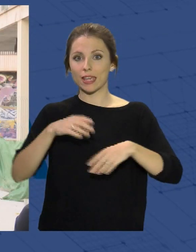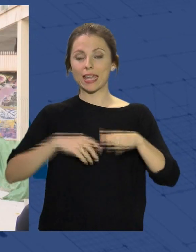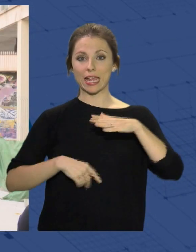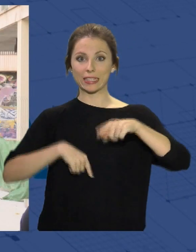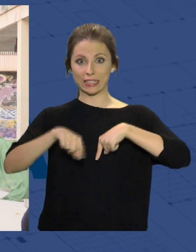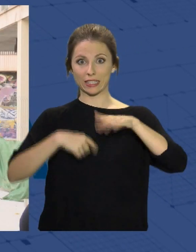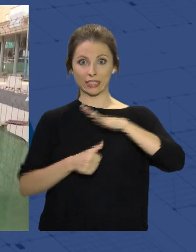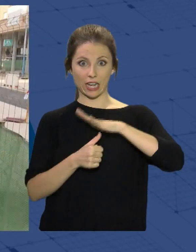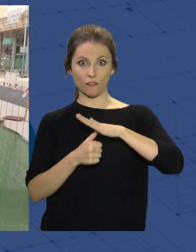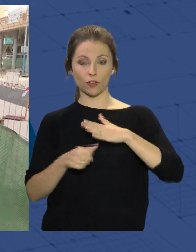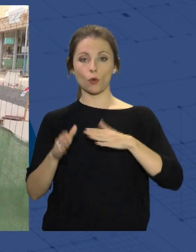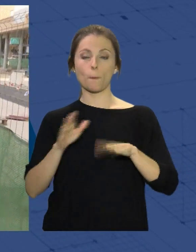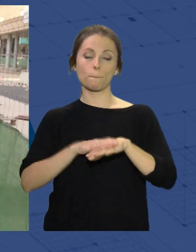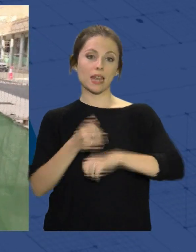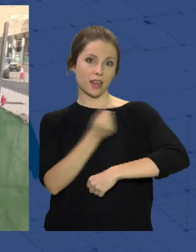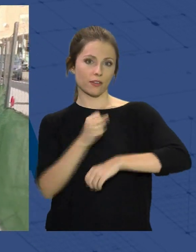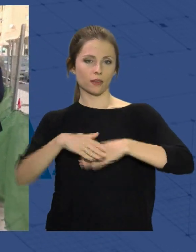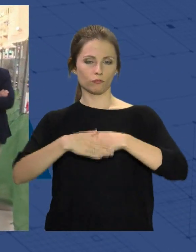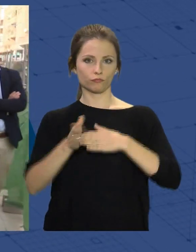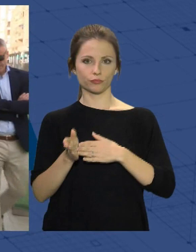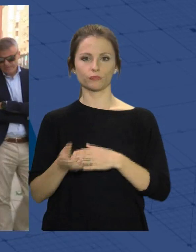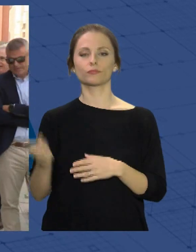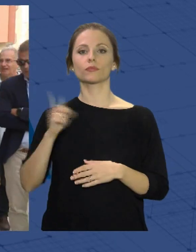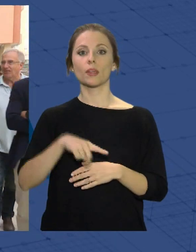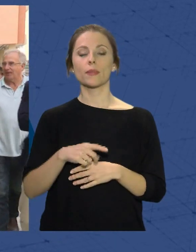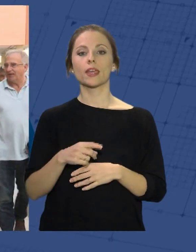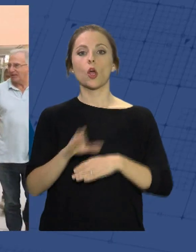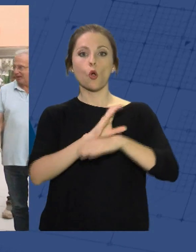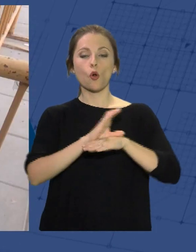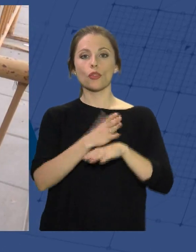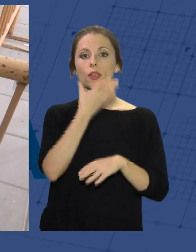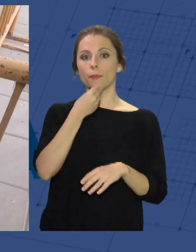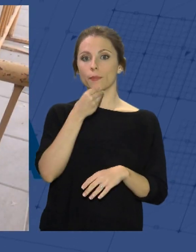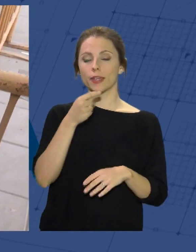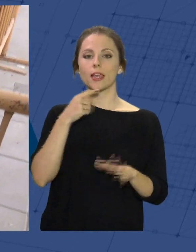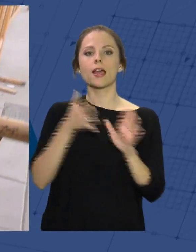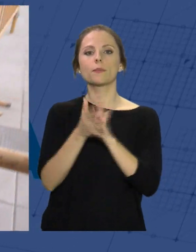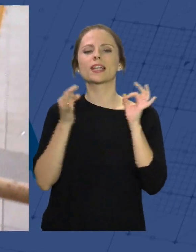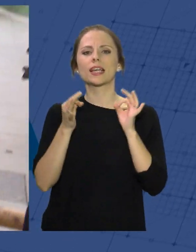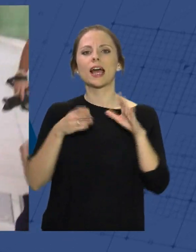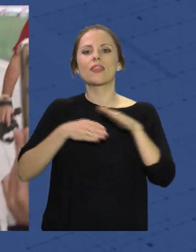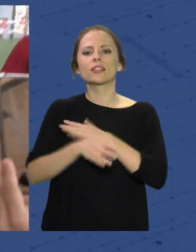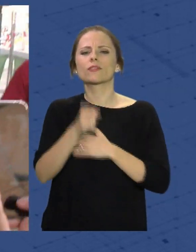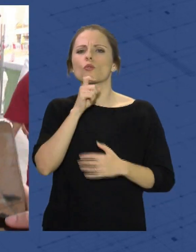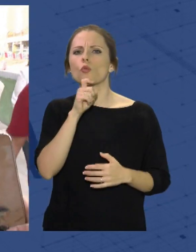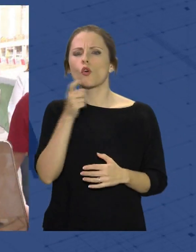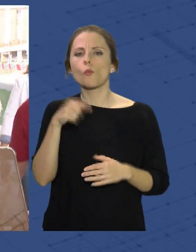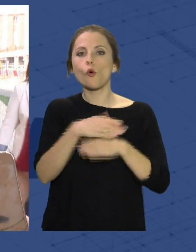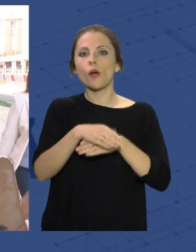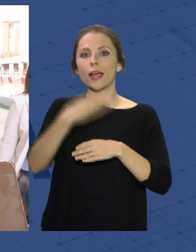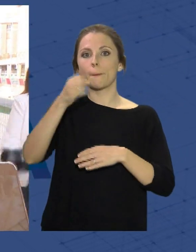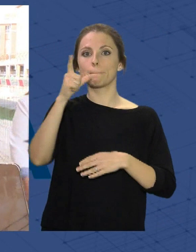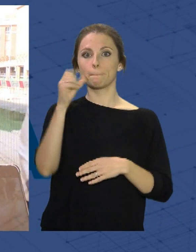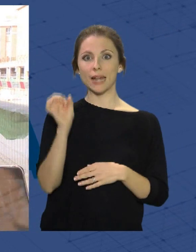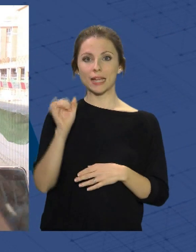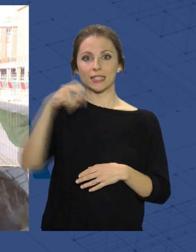para la Navidad. La concejal de urbanismo, Ana Martínez La Bella, nos explica cómo se está haciendo más accesible la calle Blas Infante, que cuenta con